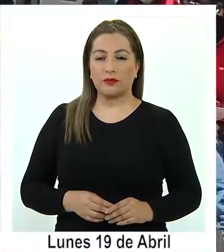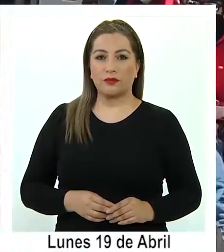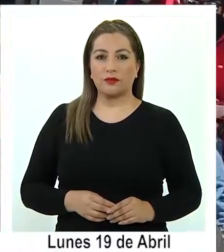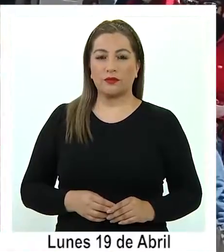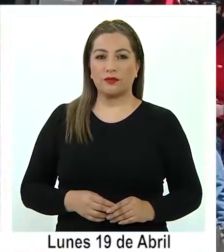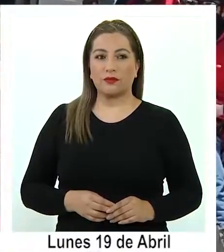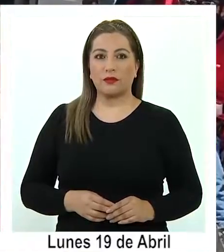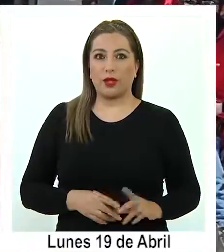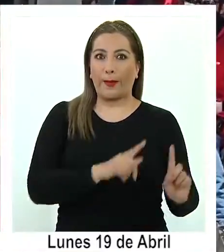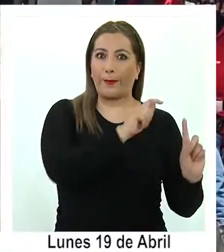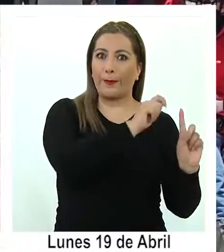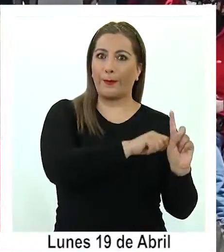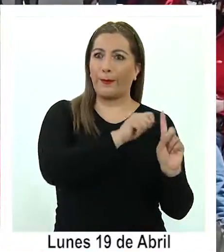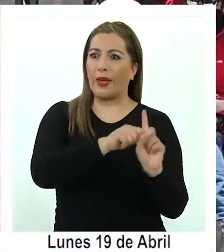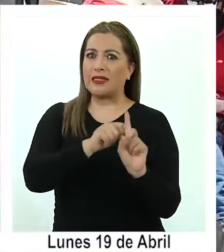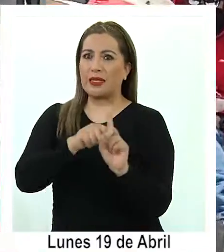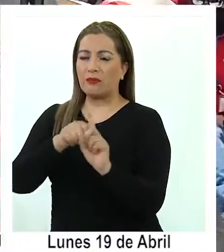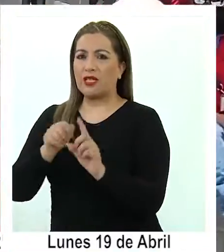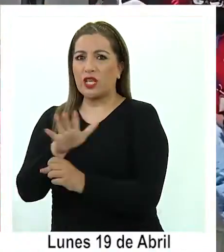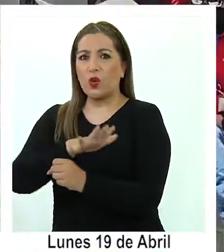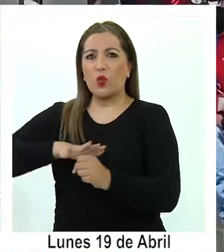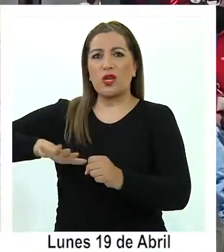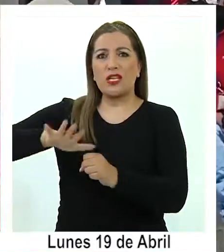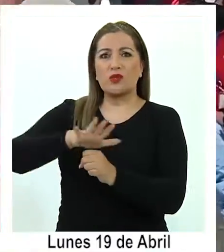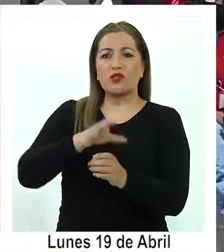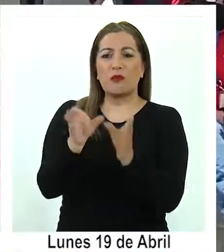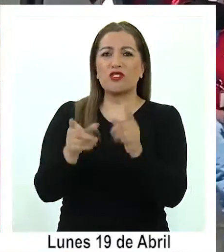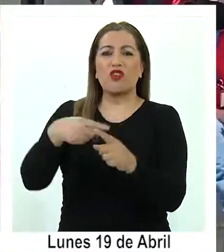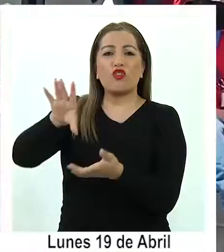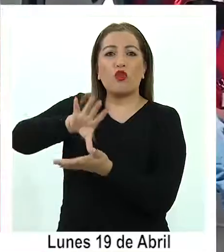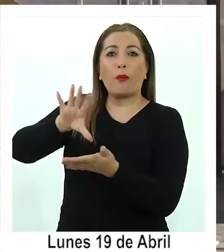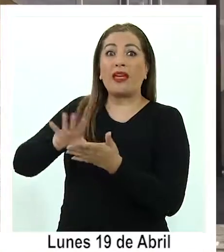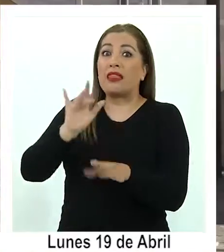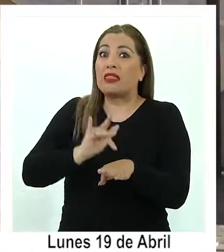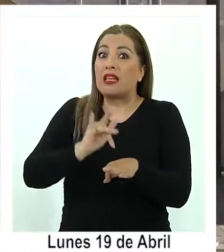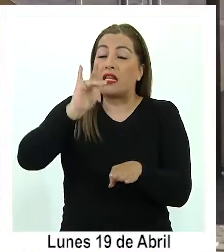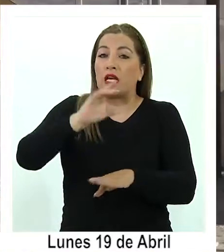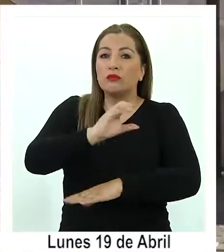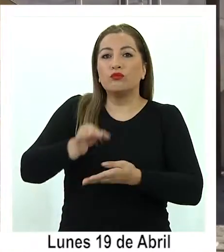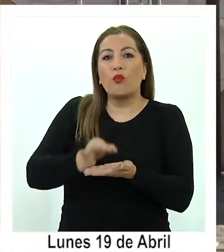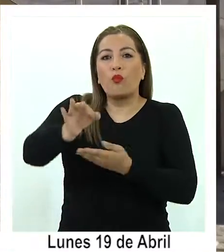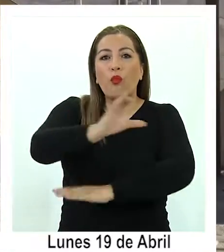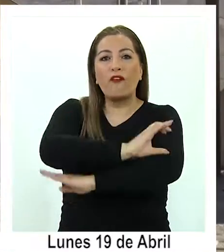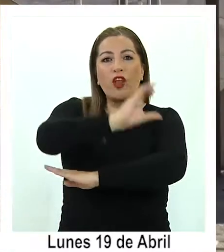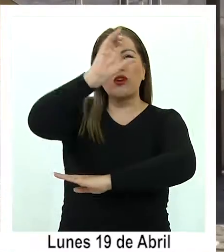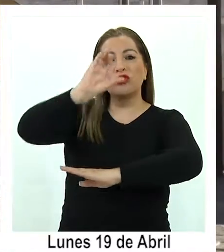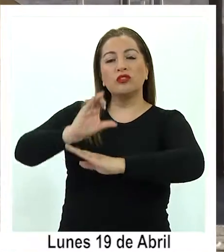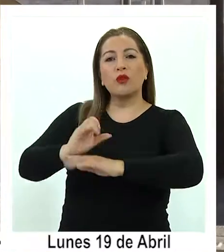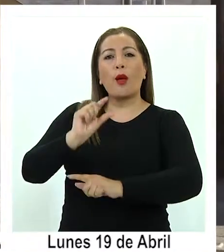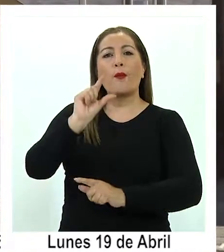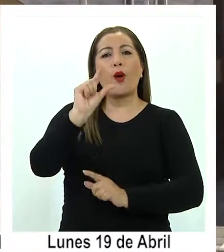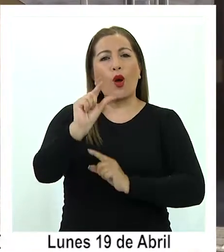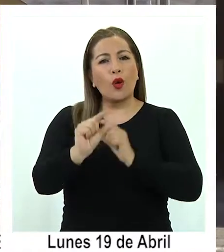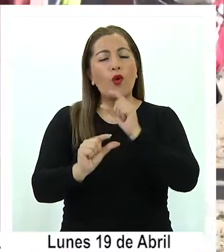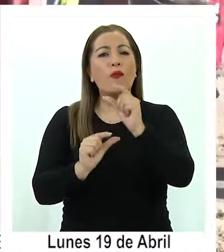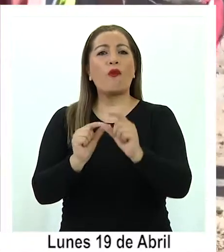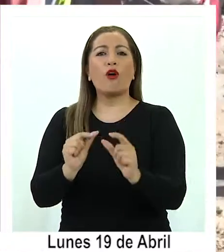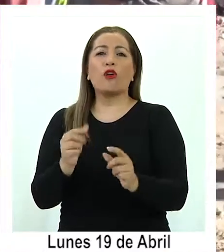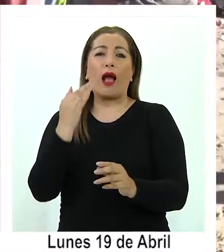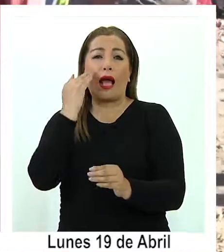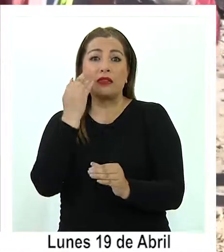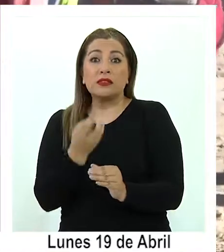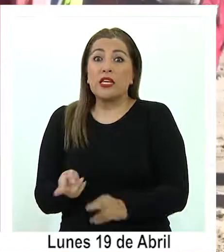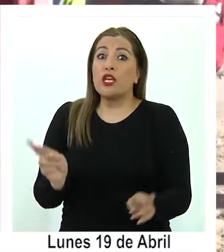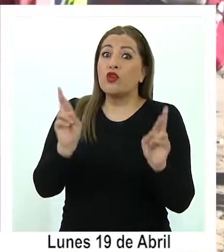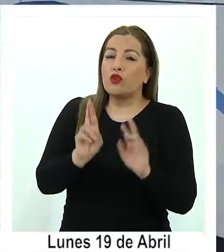Después de meses en una situación migratoria muy complicada, la comuna de Colchane lentamente retorna a la normalidad.